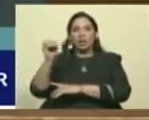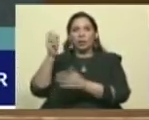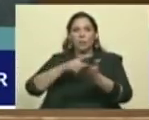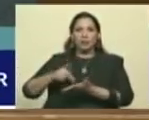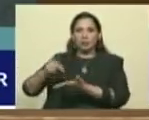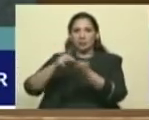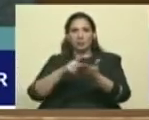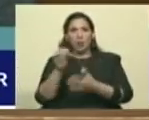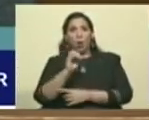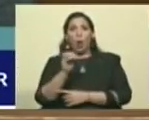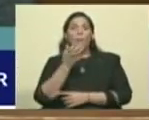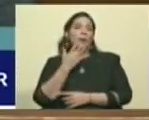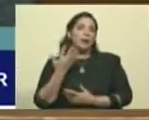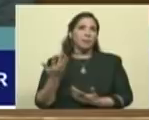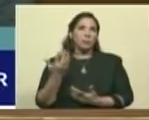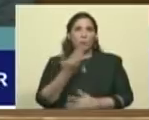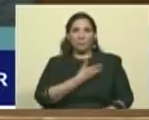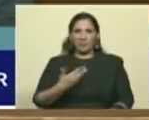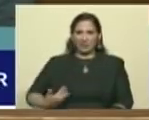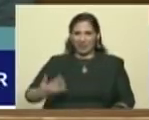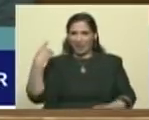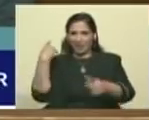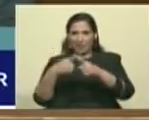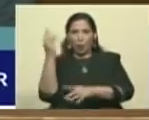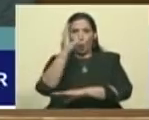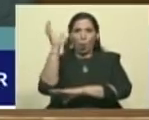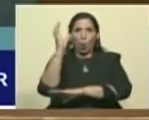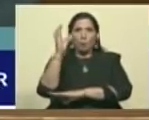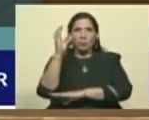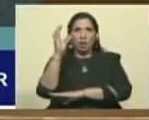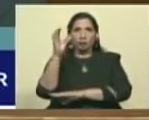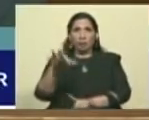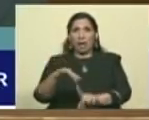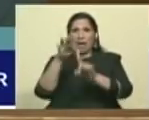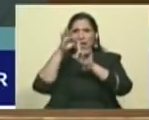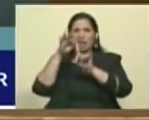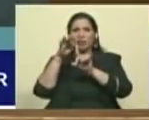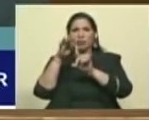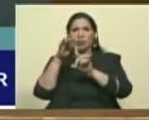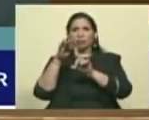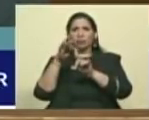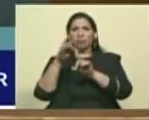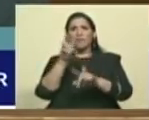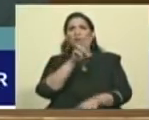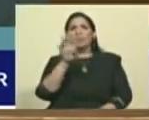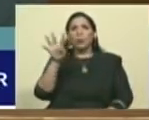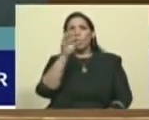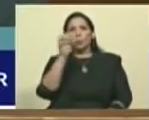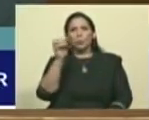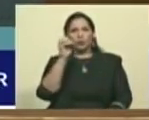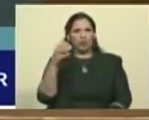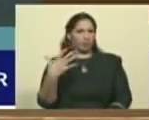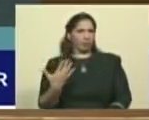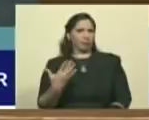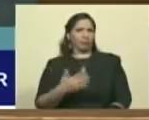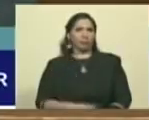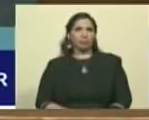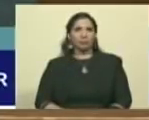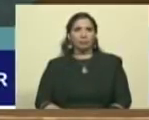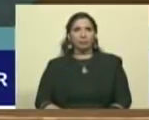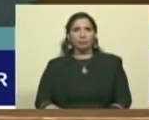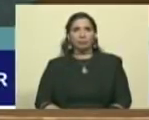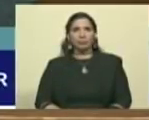Juan Manuel Santos fue electo en Colombia con el 24%, Juan Manuel Santos,